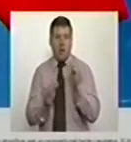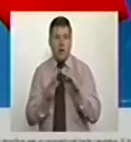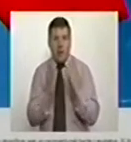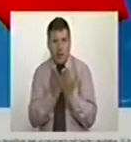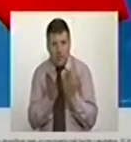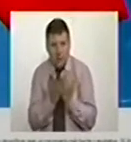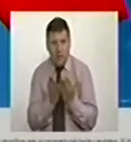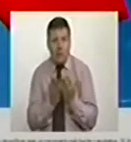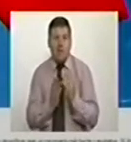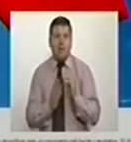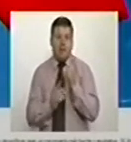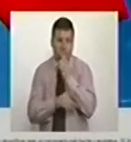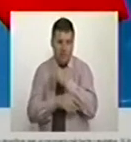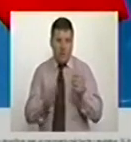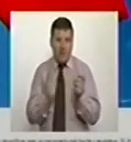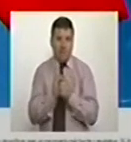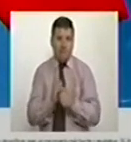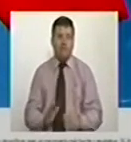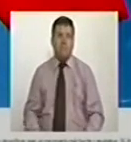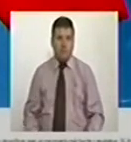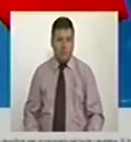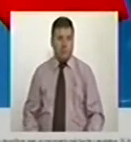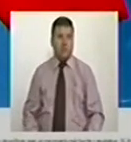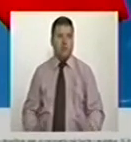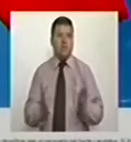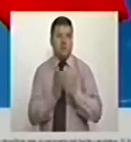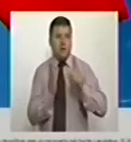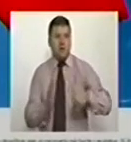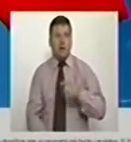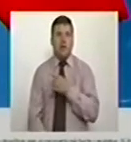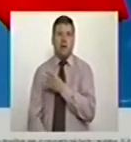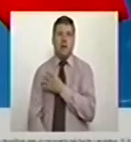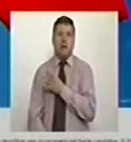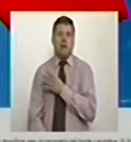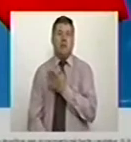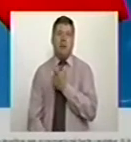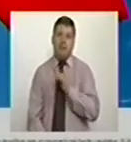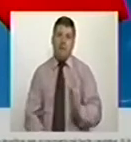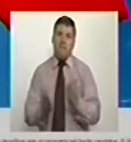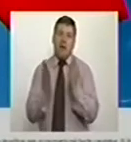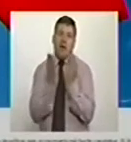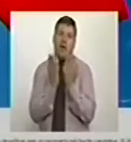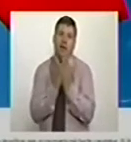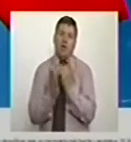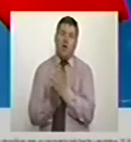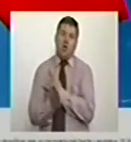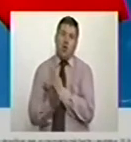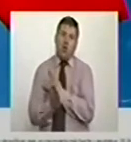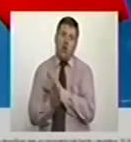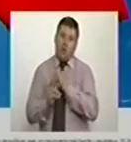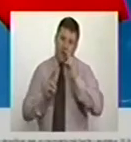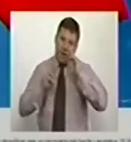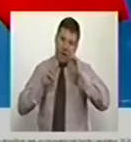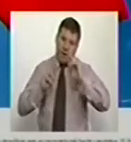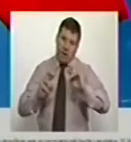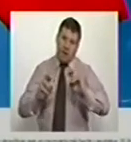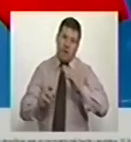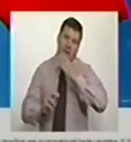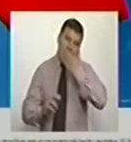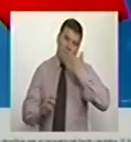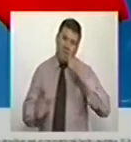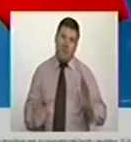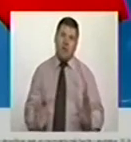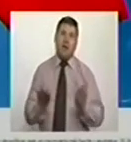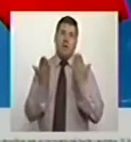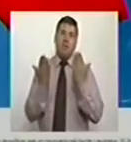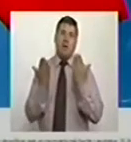de la primera infancia, de las escuelas chilenas, mejorando la educación superior y la investigación, mejorando la